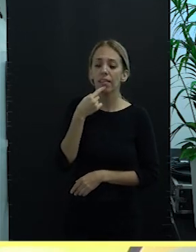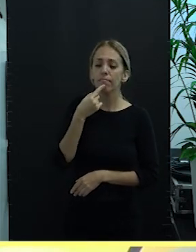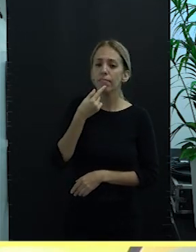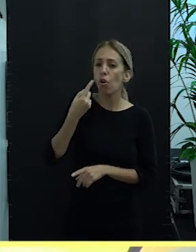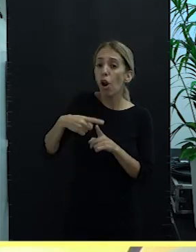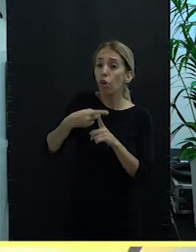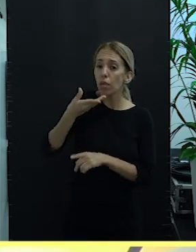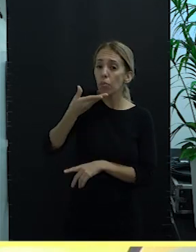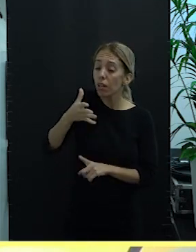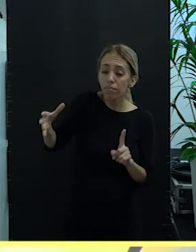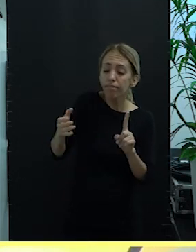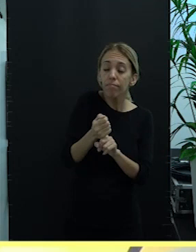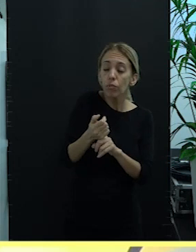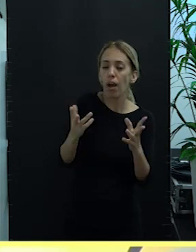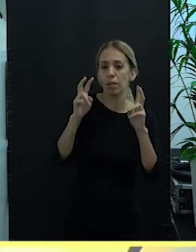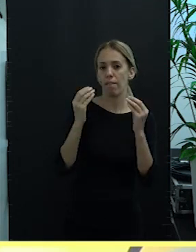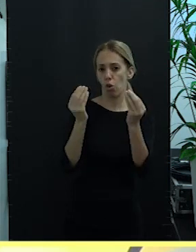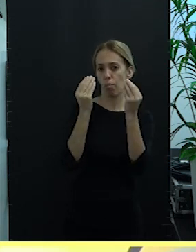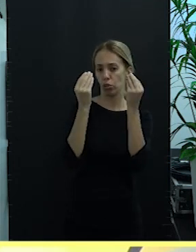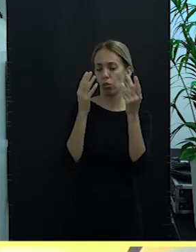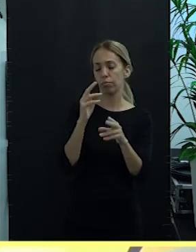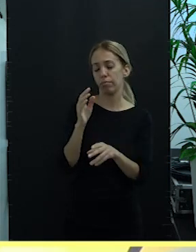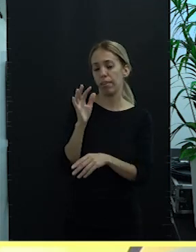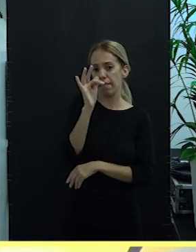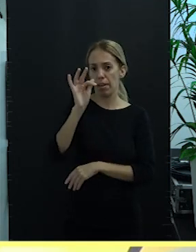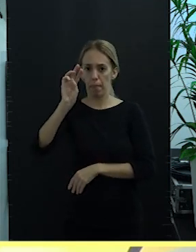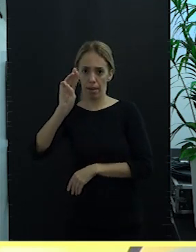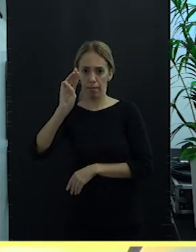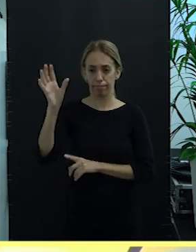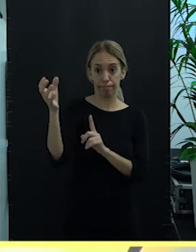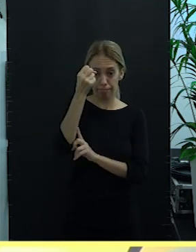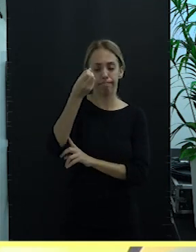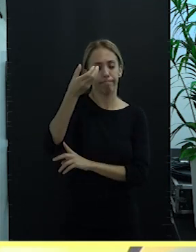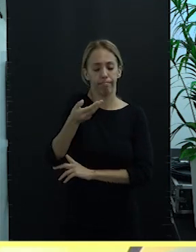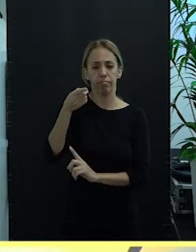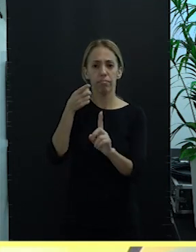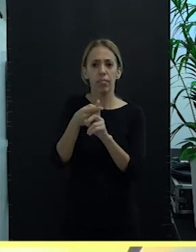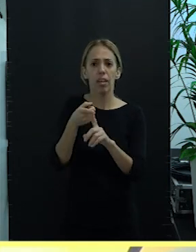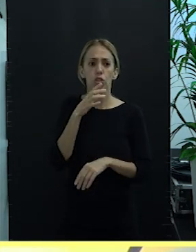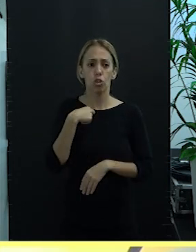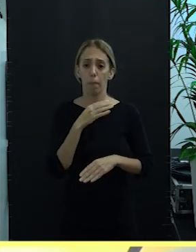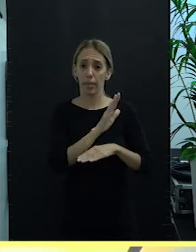la FP. Empezamos con una presentación. No sé si la pueden poner.